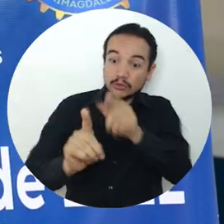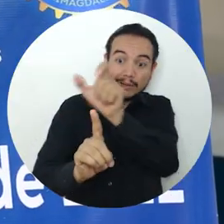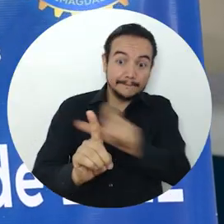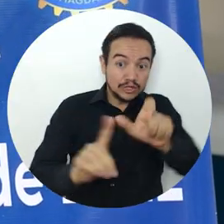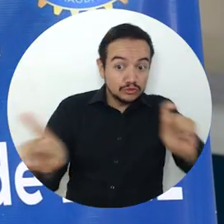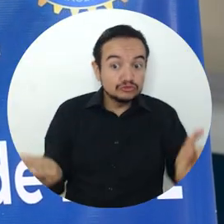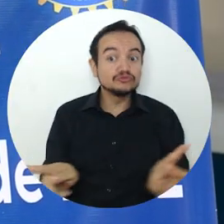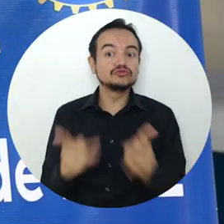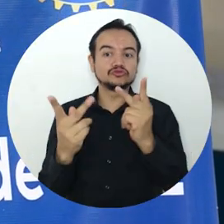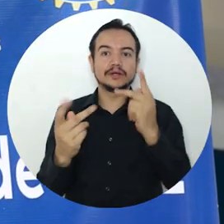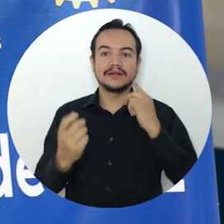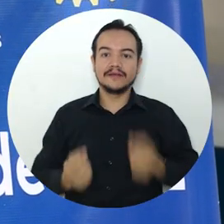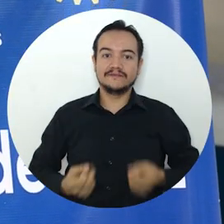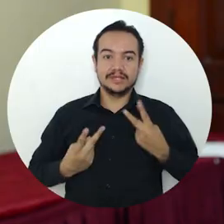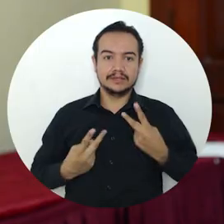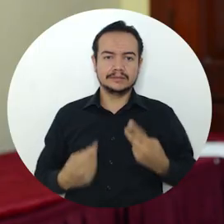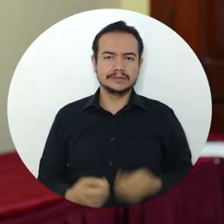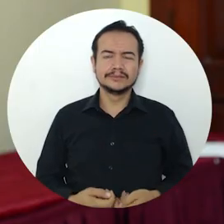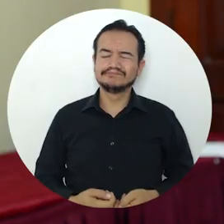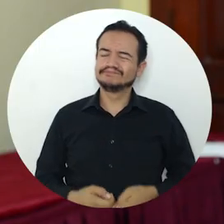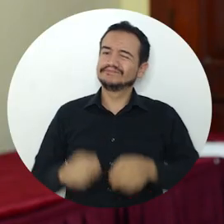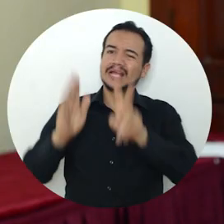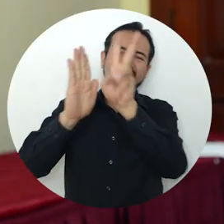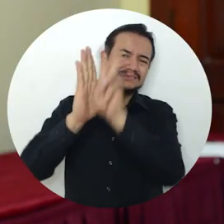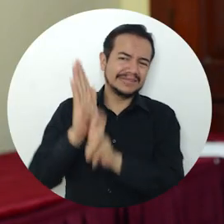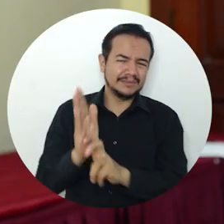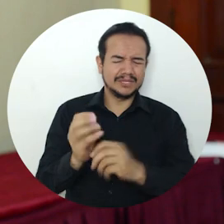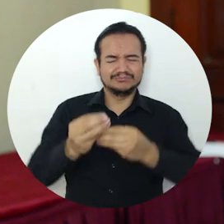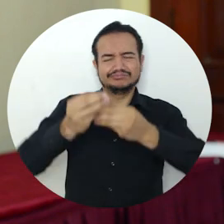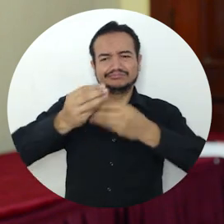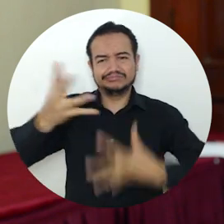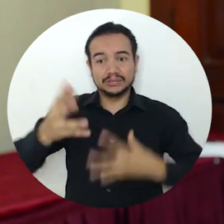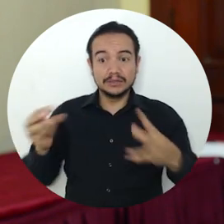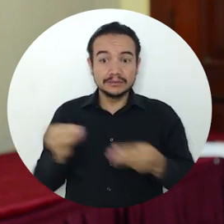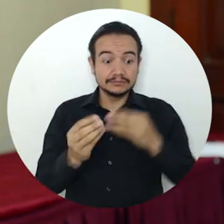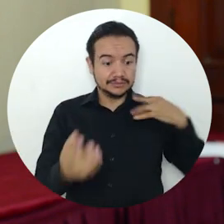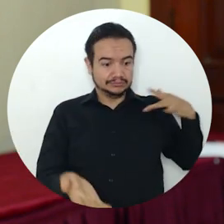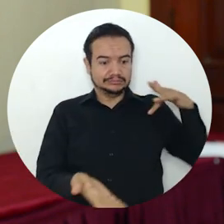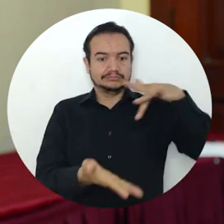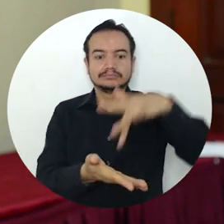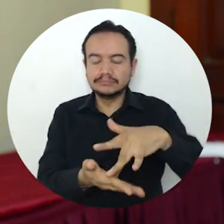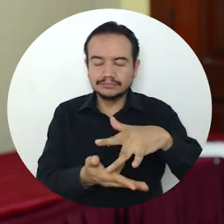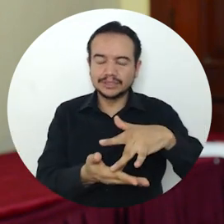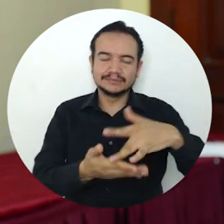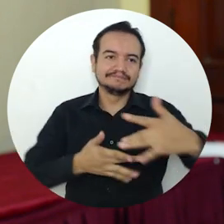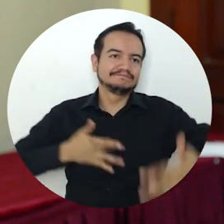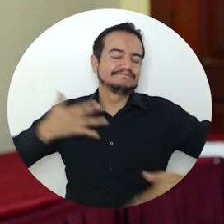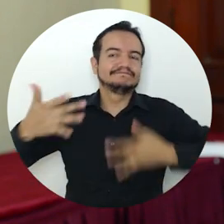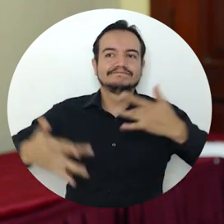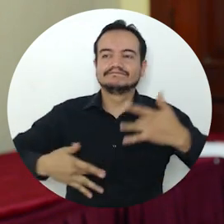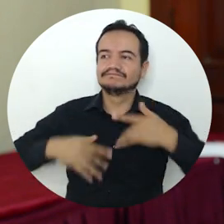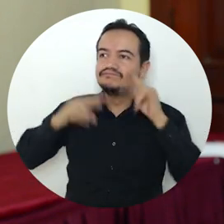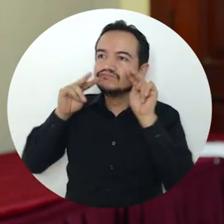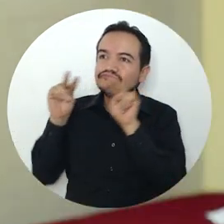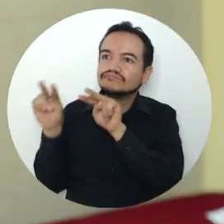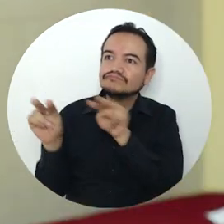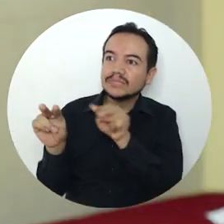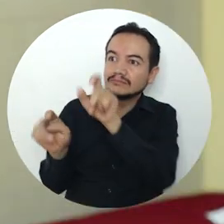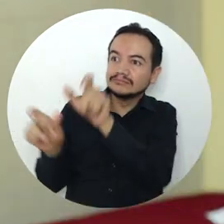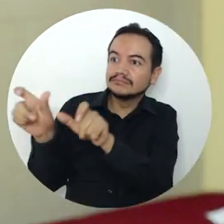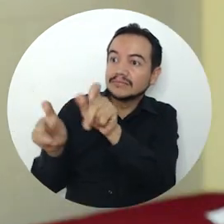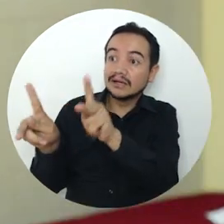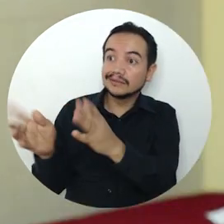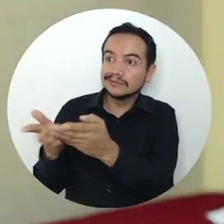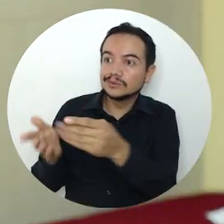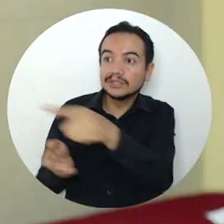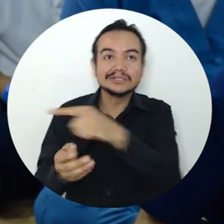cuidado de la vida de los seres humanos. Han sido muchas las temáticas que se han abordado y ha sido un auténtico placer poder estar en el campus viendo